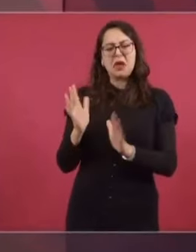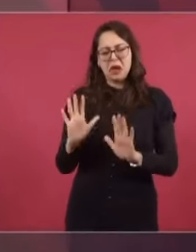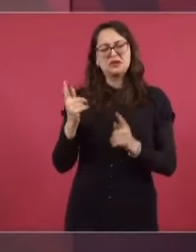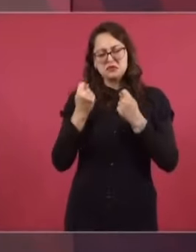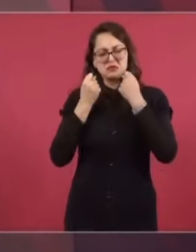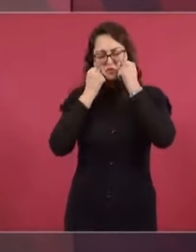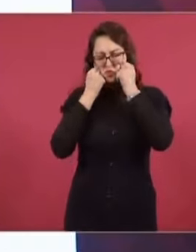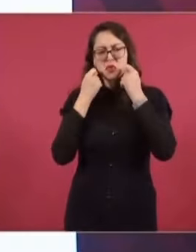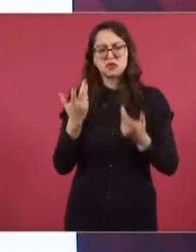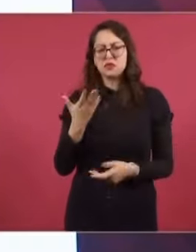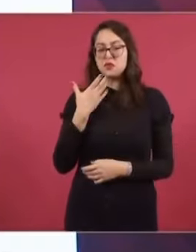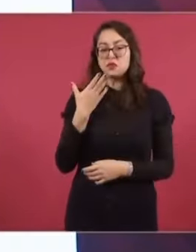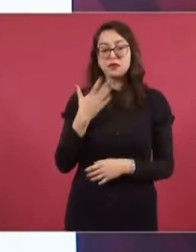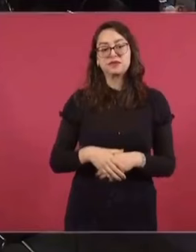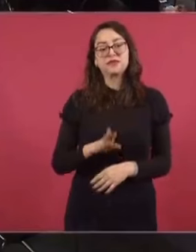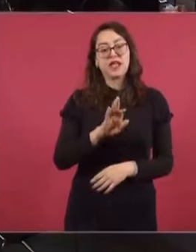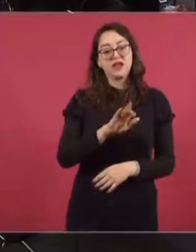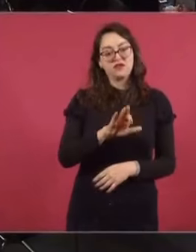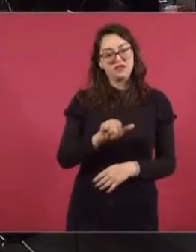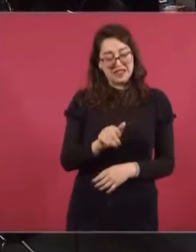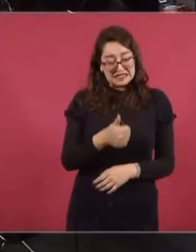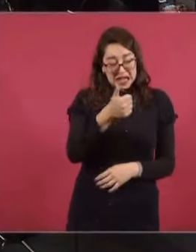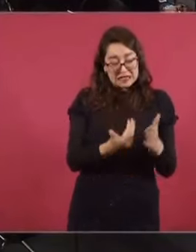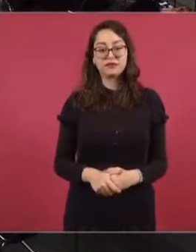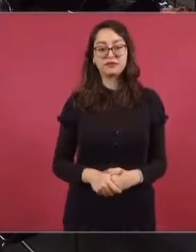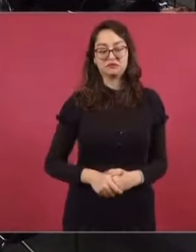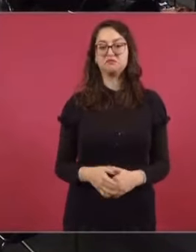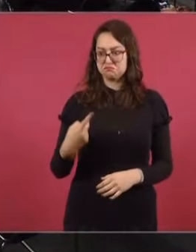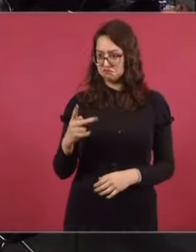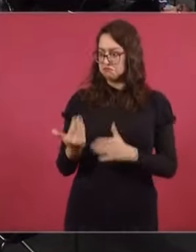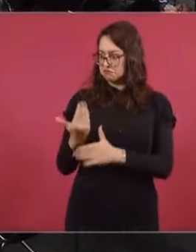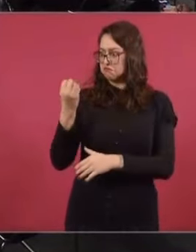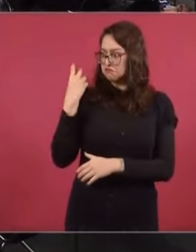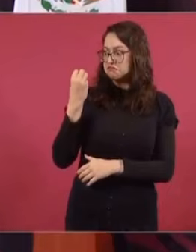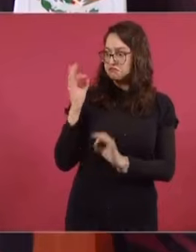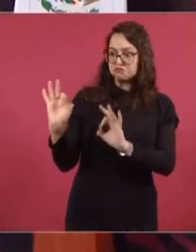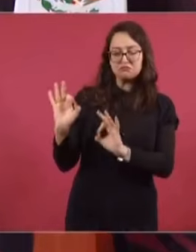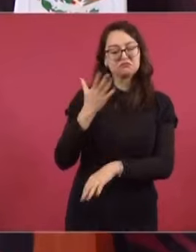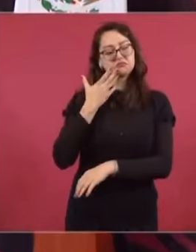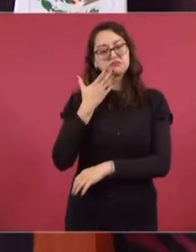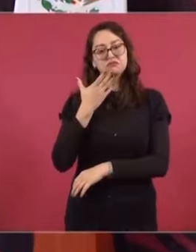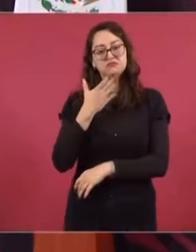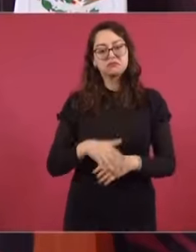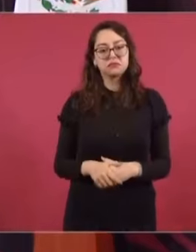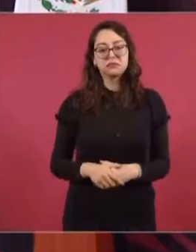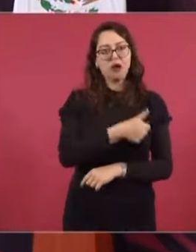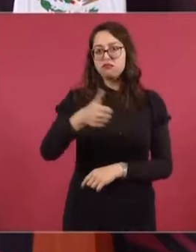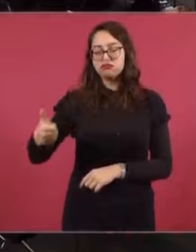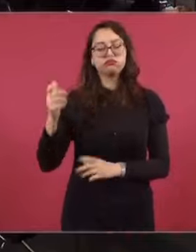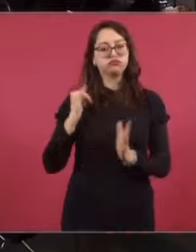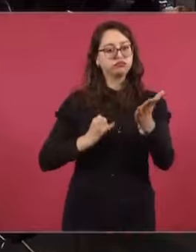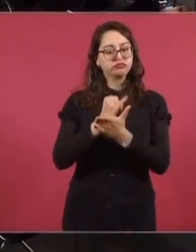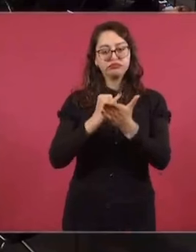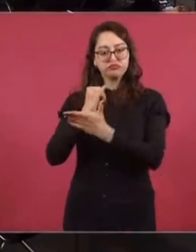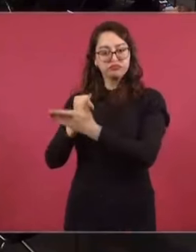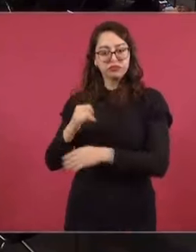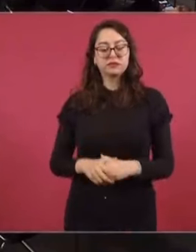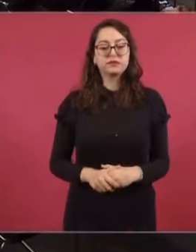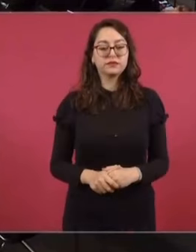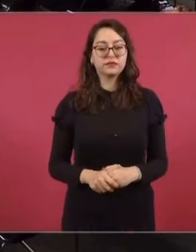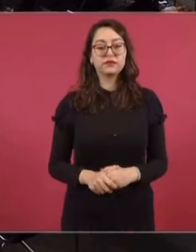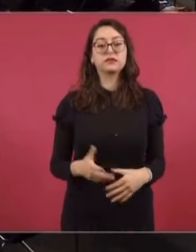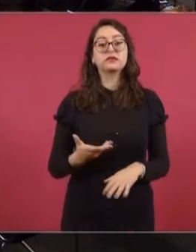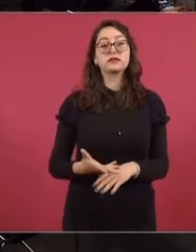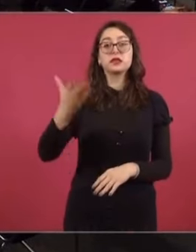no le hace así. Es que los fifís no crean que se levantan temprano. Está bien, está mucho muy bien, que eso es parte de la libertad. Cuando teníamos